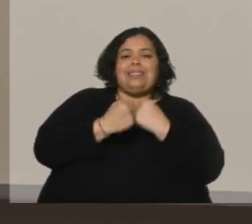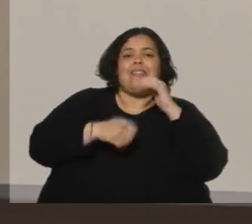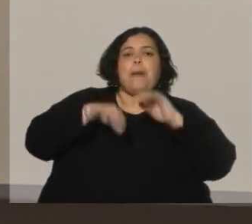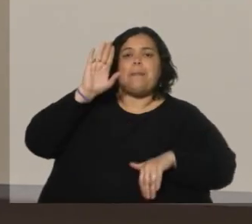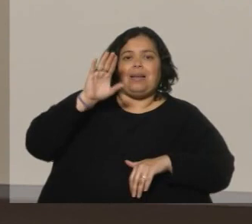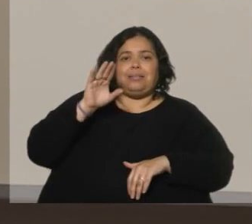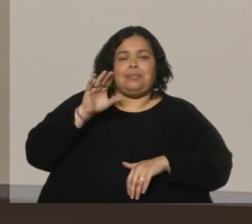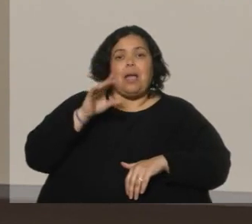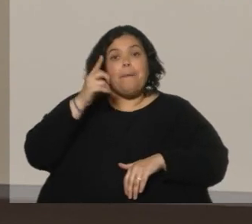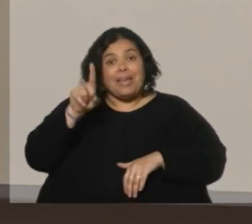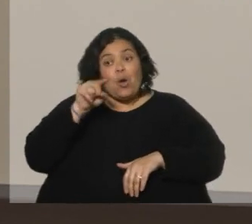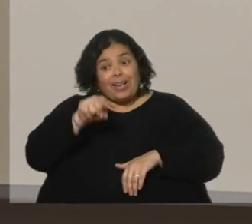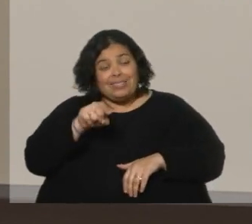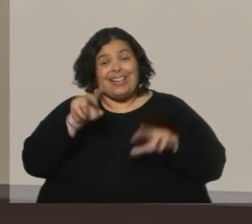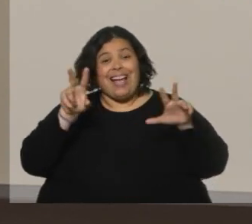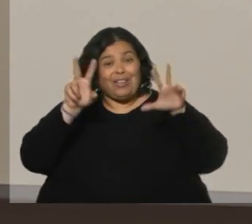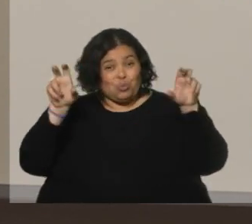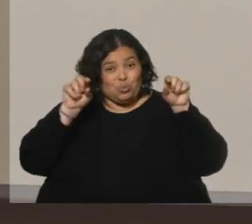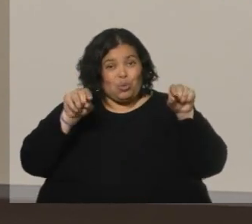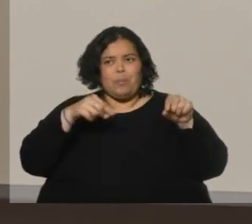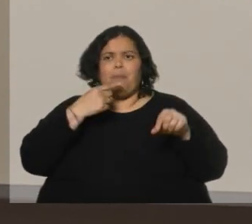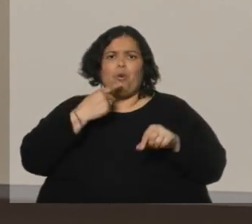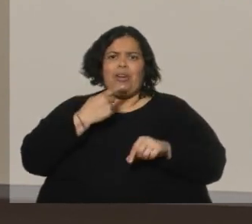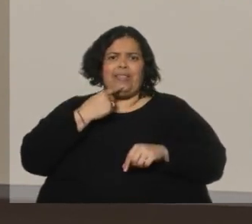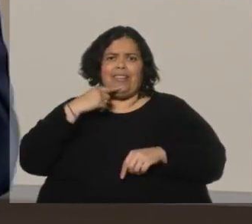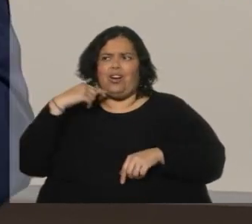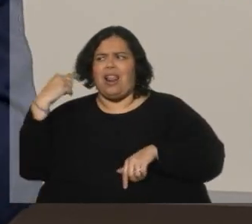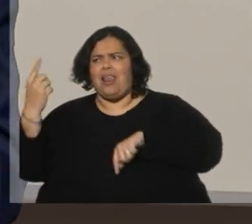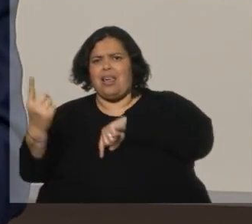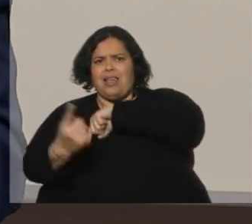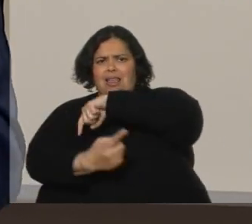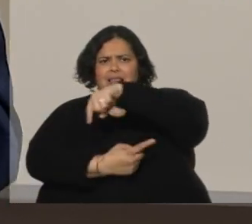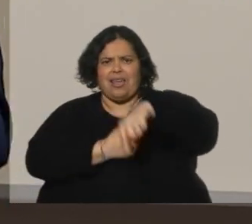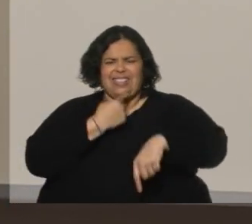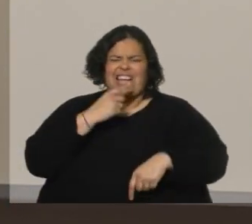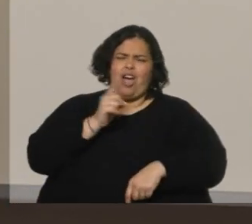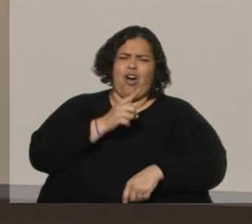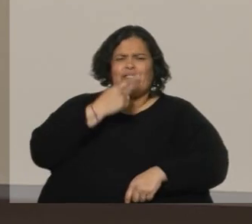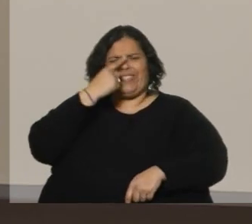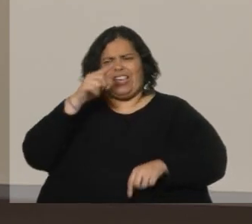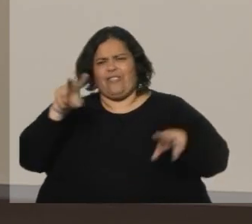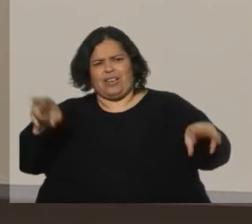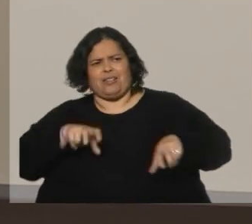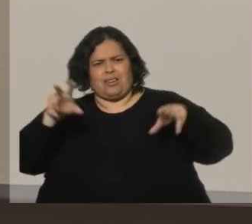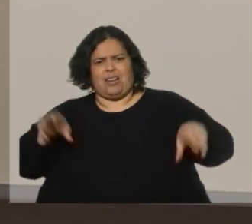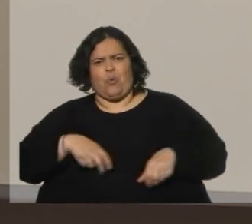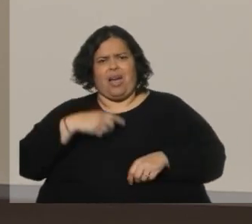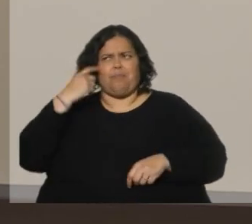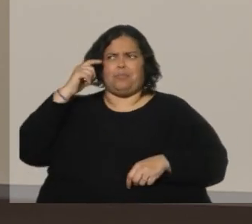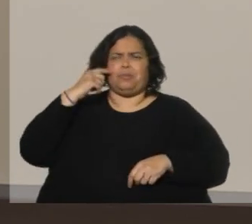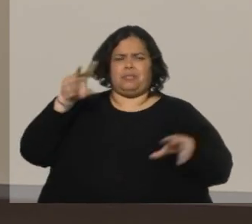Y enseguida se politizó el asunto y se fue hacia el lado de, bueno, no, estos quieren recaudar más o están mal las velocidades.